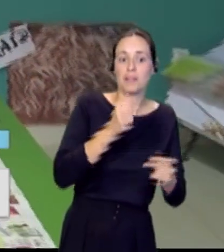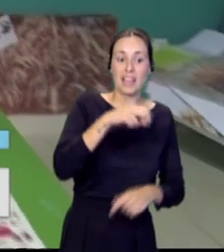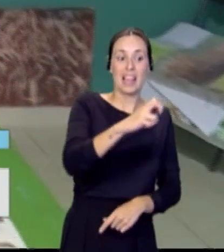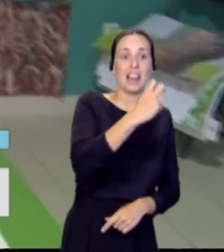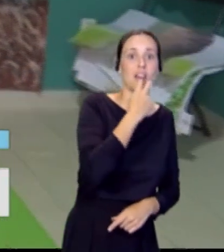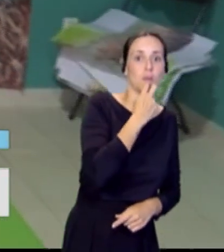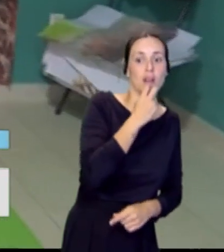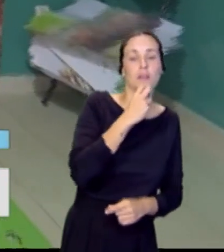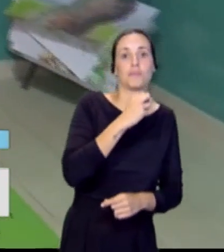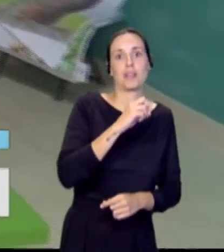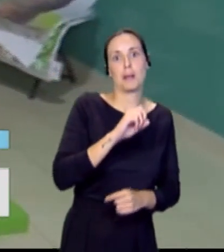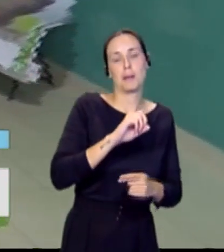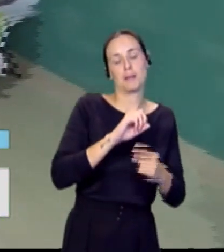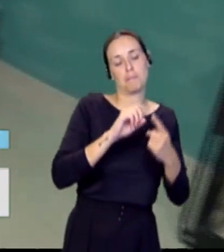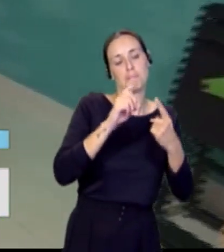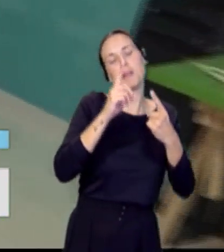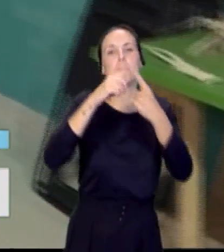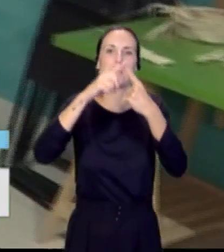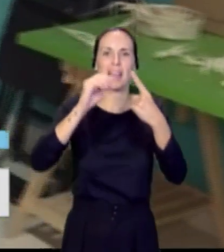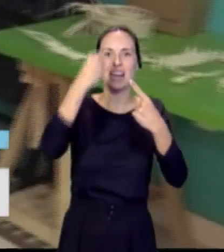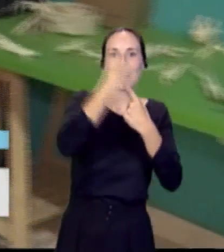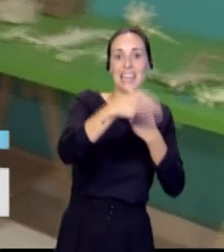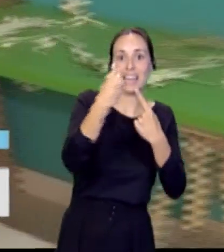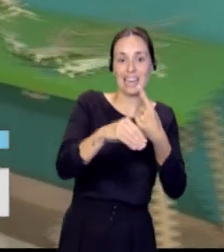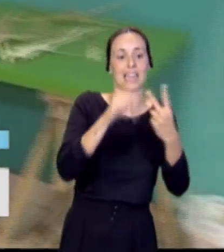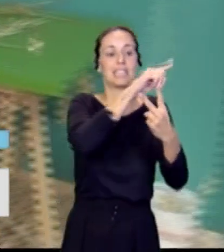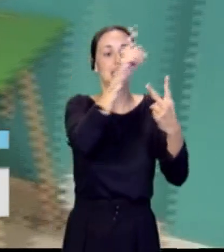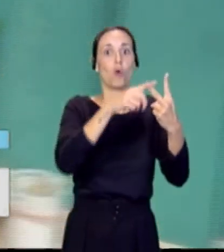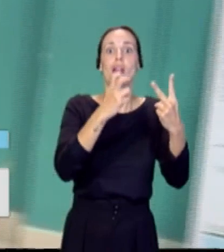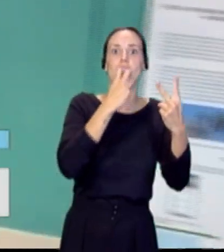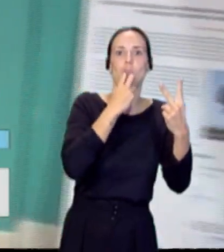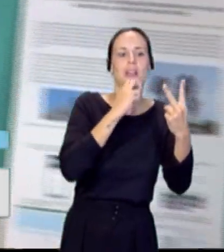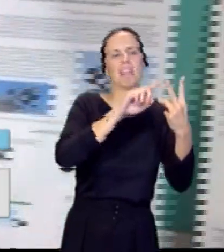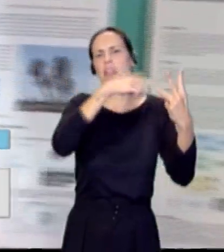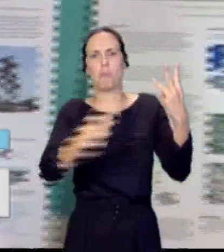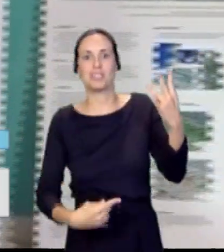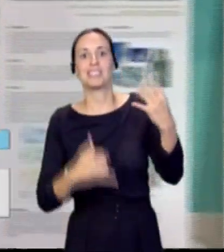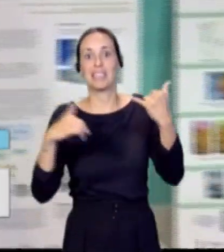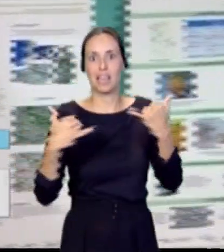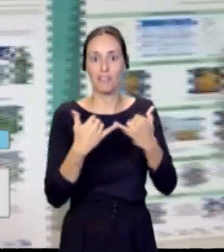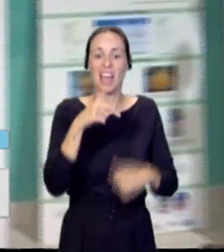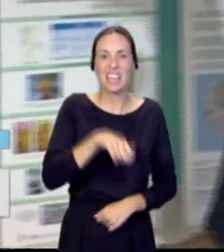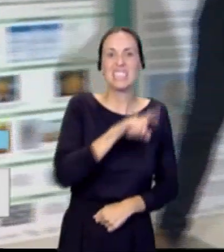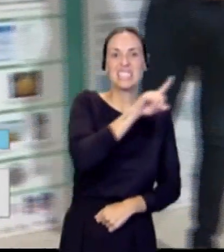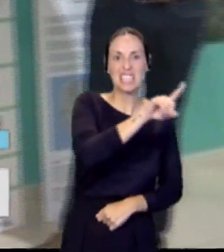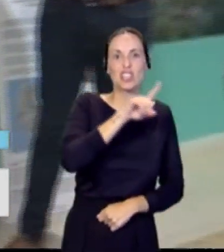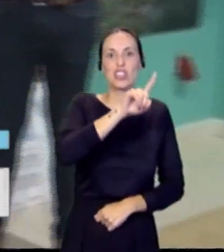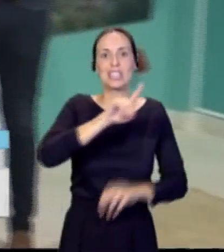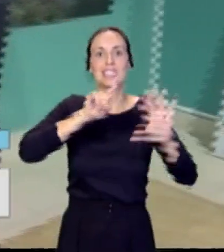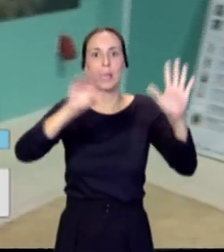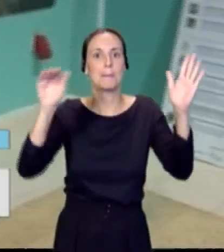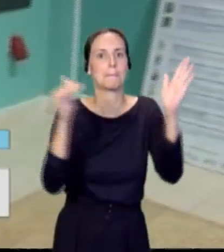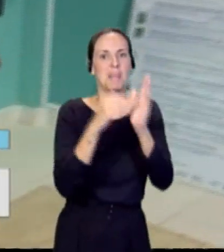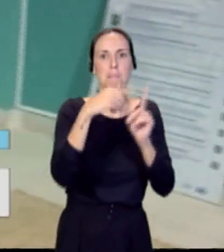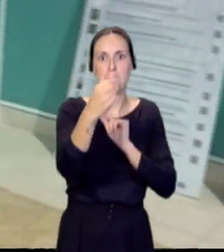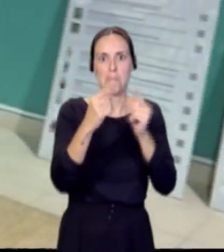con más palmeras de Canarias. Como decías antes, tiene más que la isla de Tenerife. Aquí hay más de 116.000 palmas o palmeras.